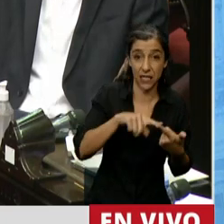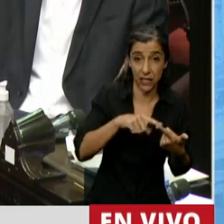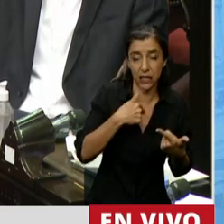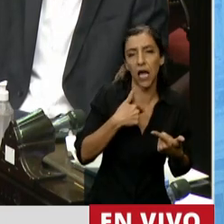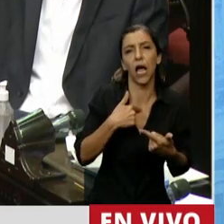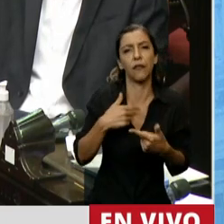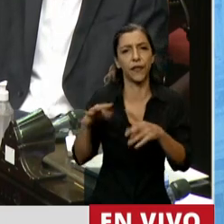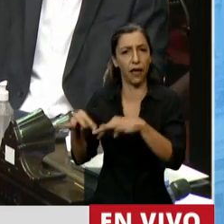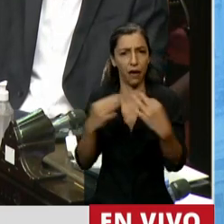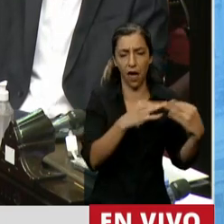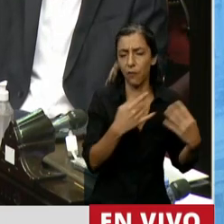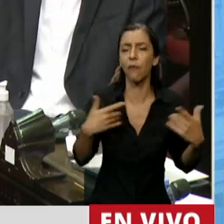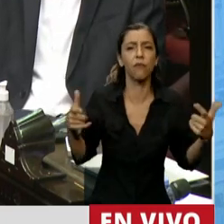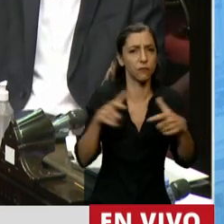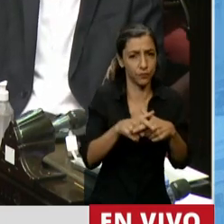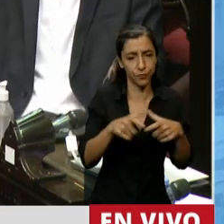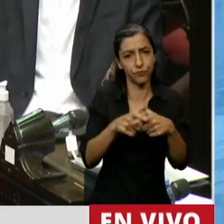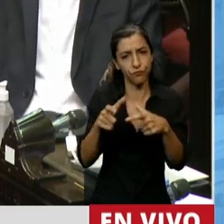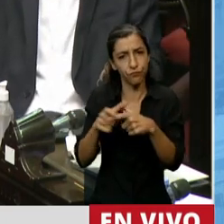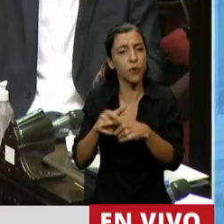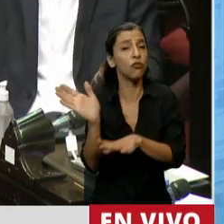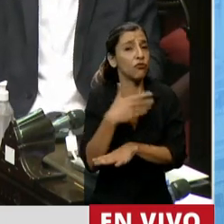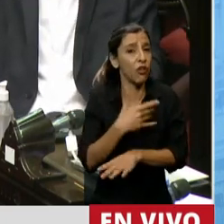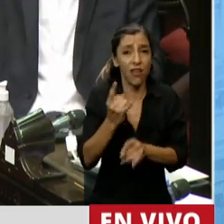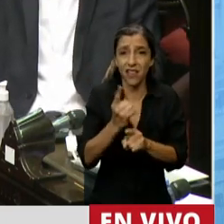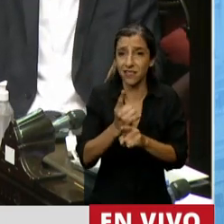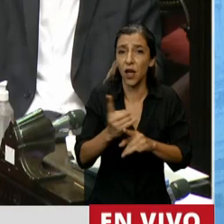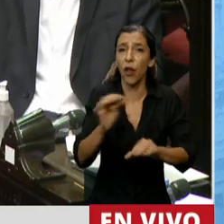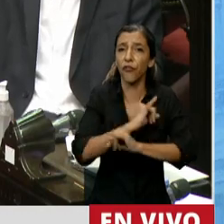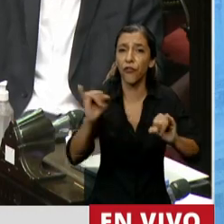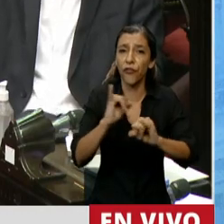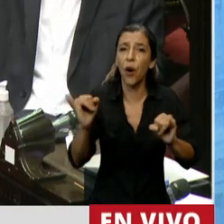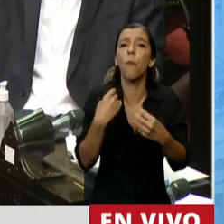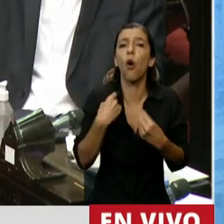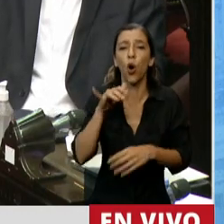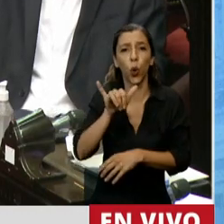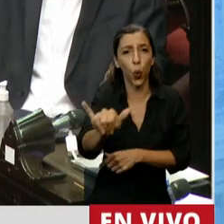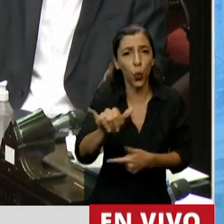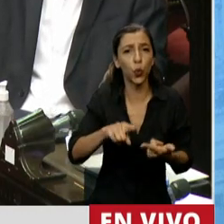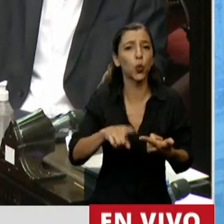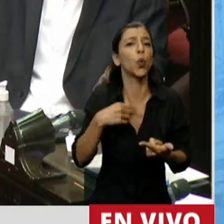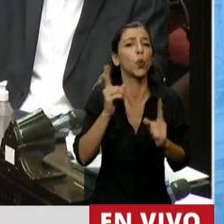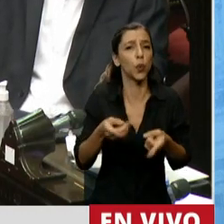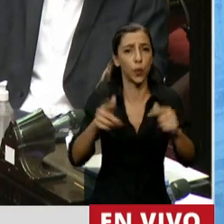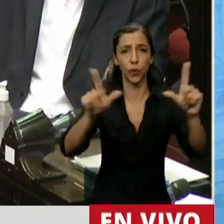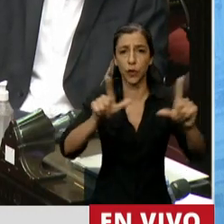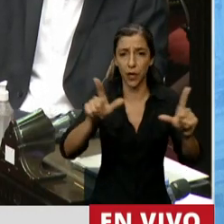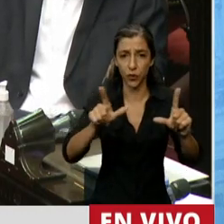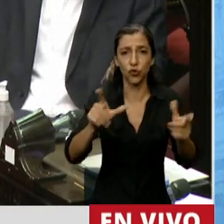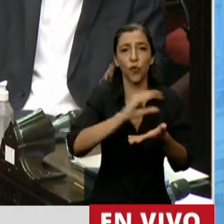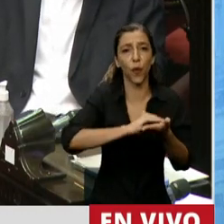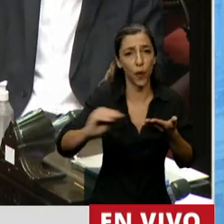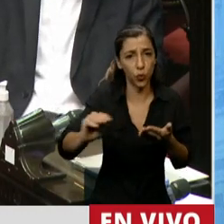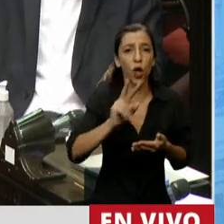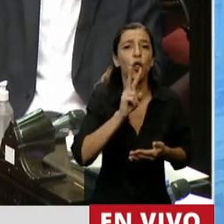transmitidas por YouTube, todas transmitidas por el canal de Diputados TV, más las 3 reuniones que tuvimos,